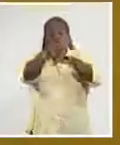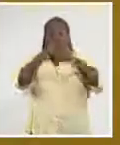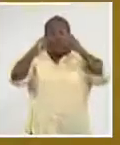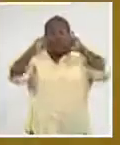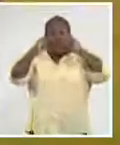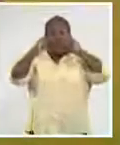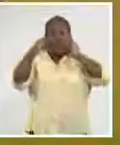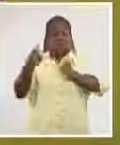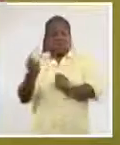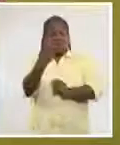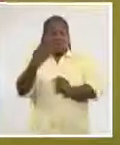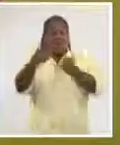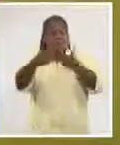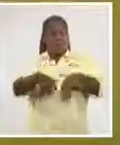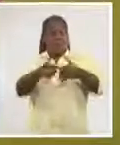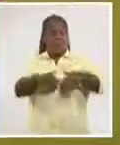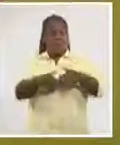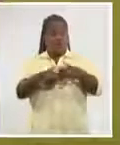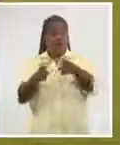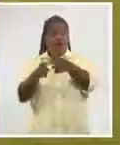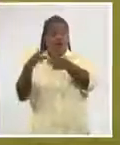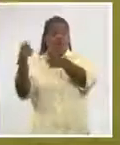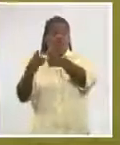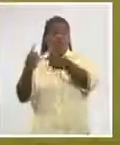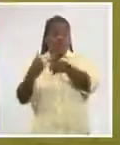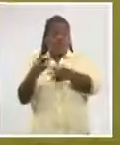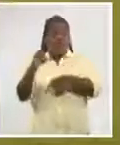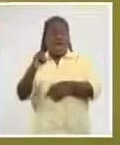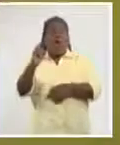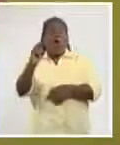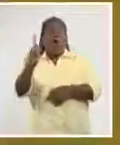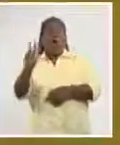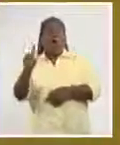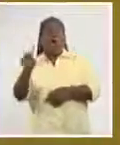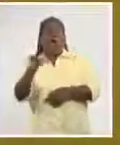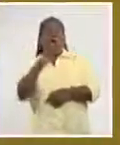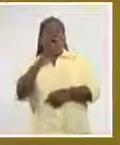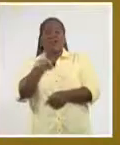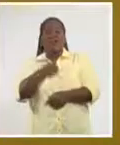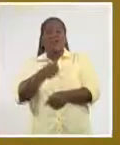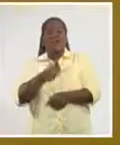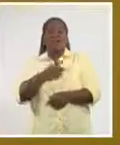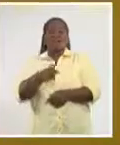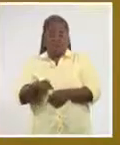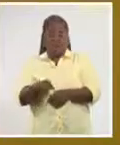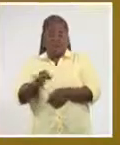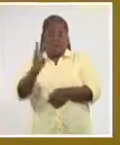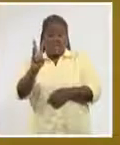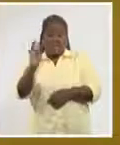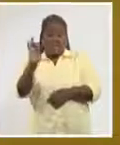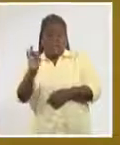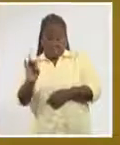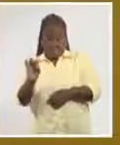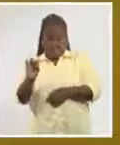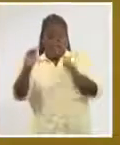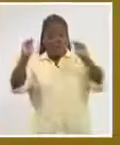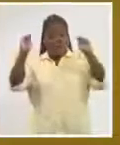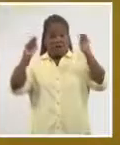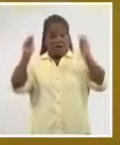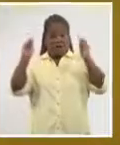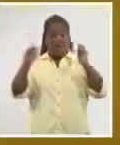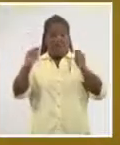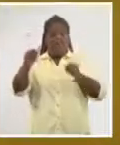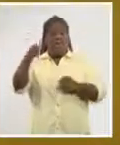discográfica en solitario del percusionista Oliver Valdés, que llega a propósito del 37 Festival Internacional Jazz